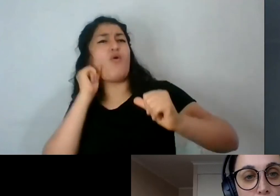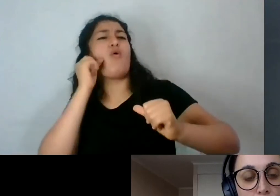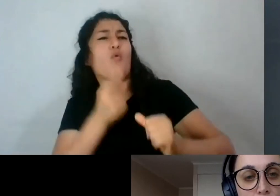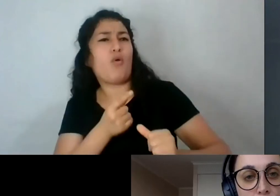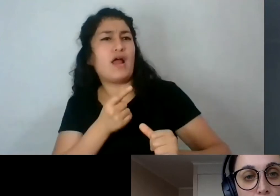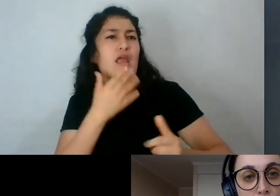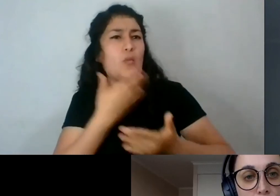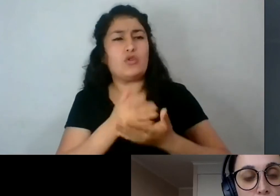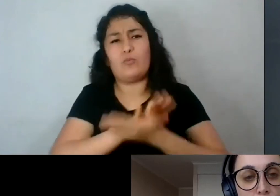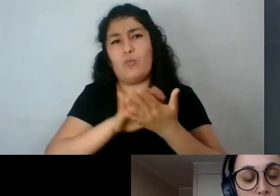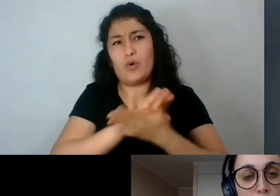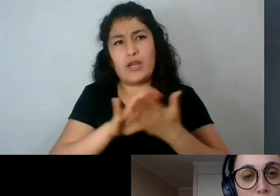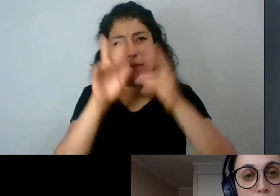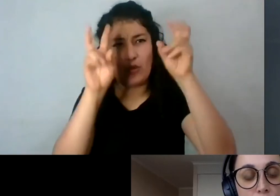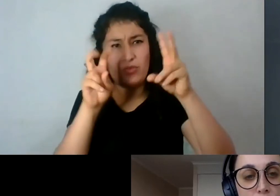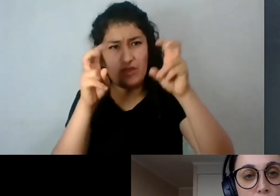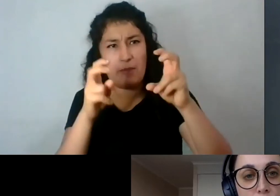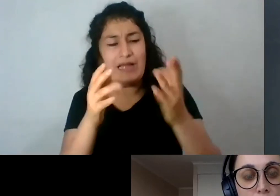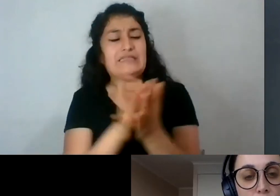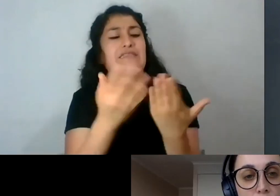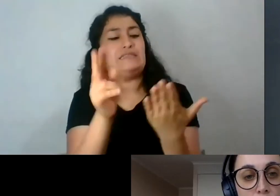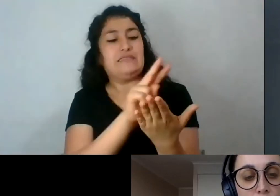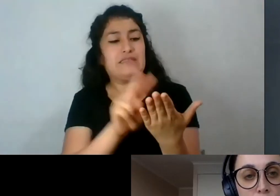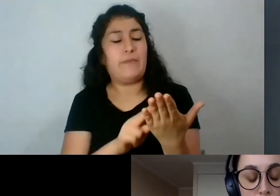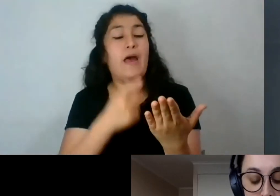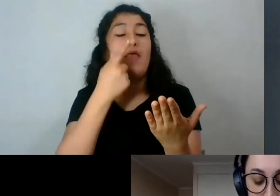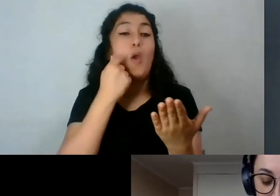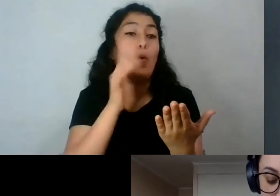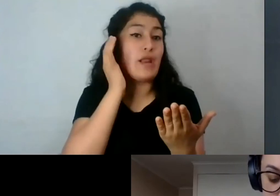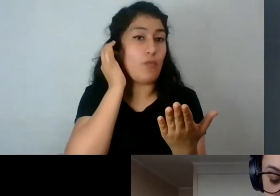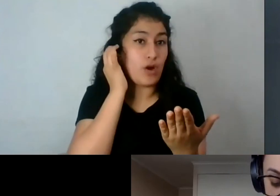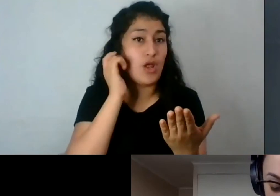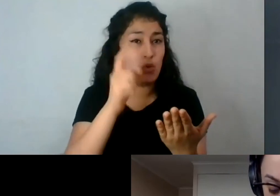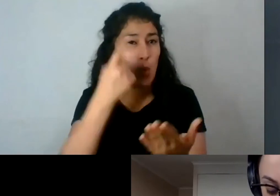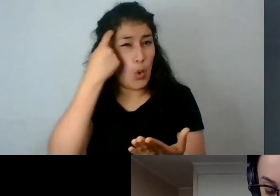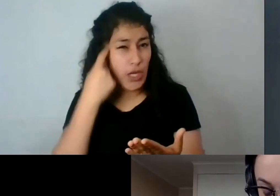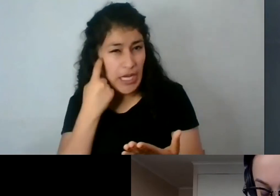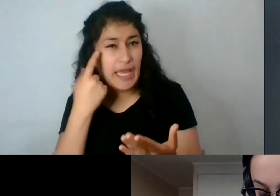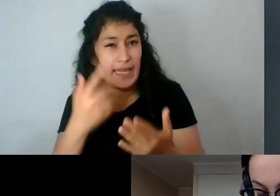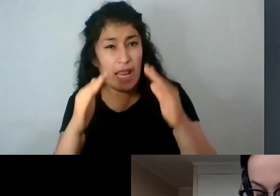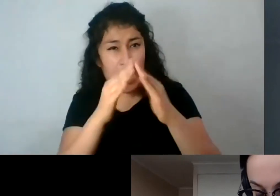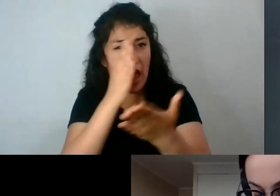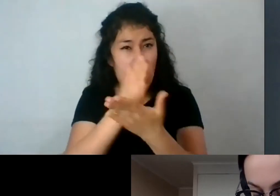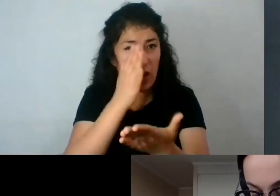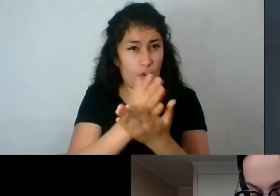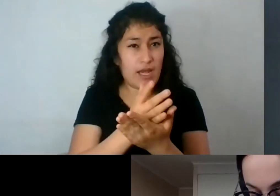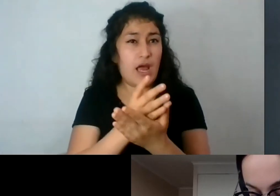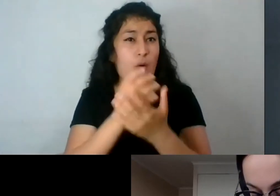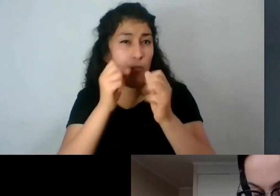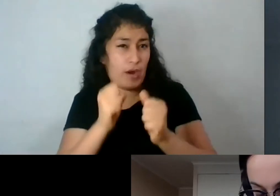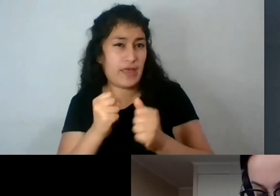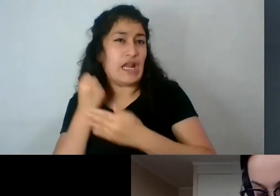con perspectiva de género? ¿Crees que las escuelas están preparadas para romper los estereotipos asociados al imaginario